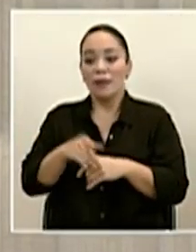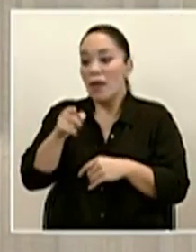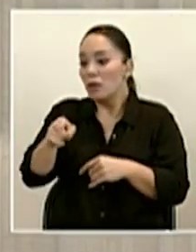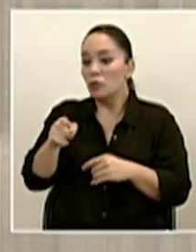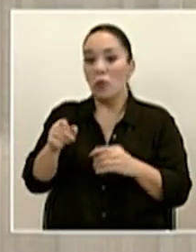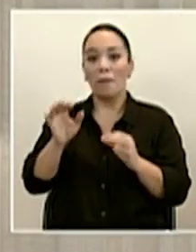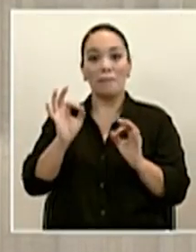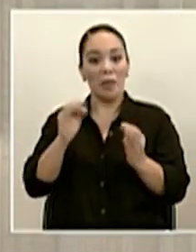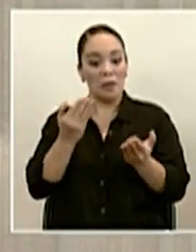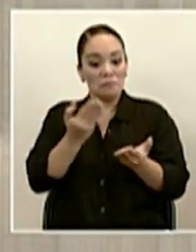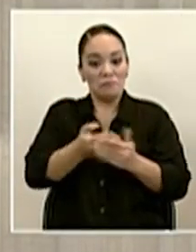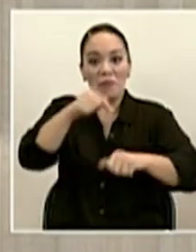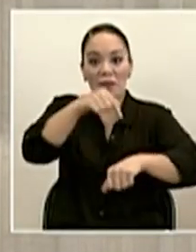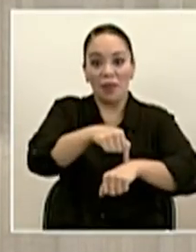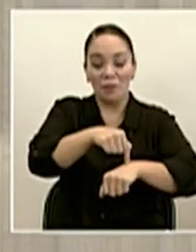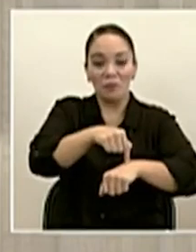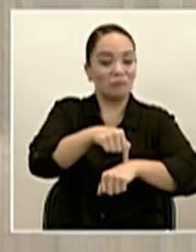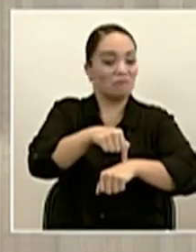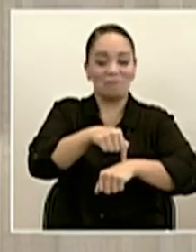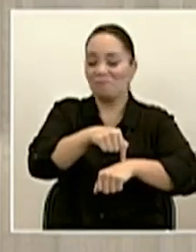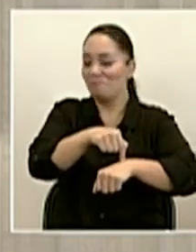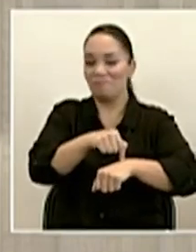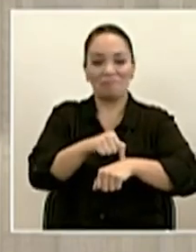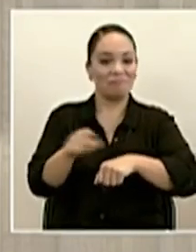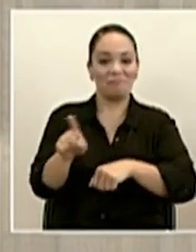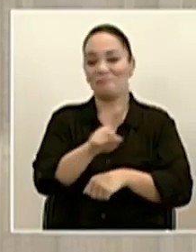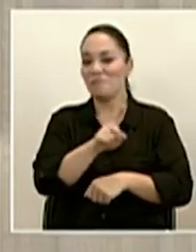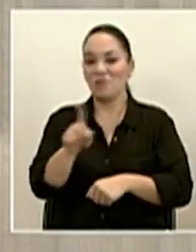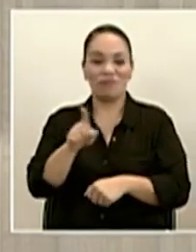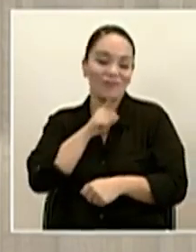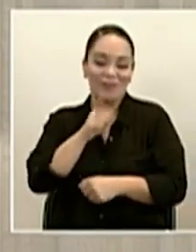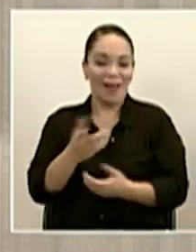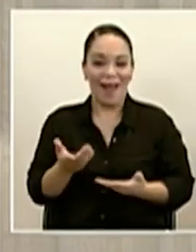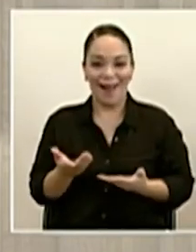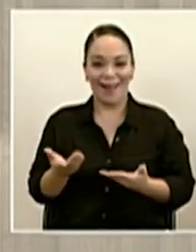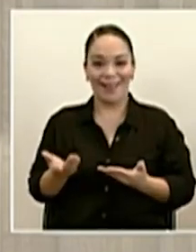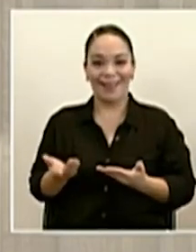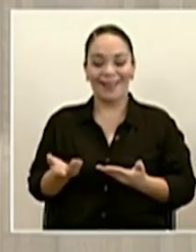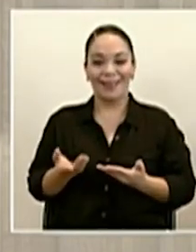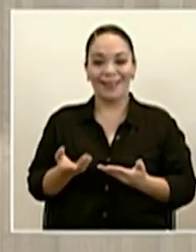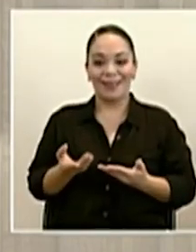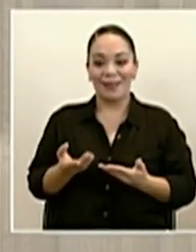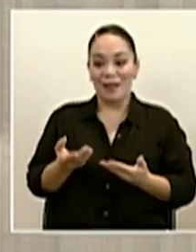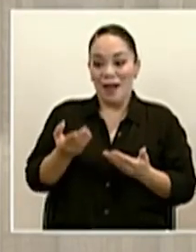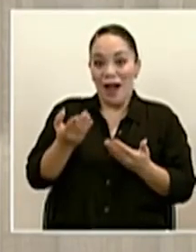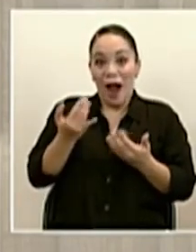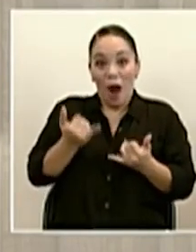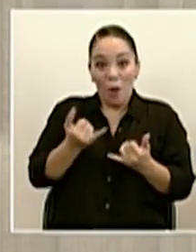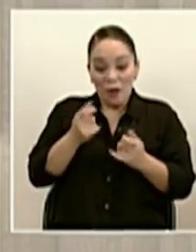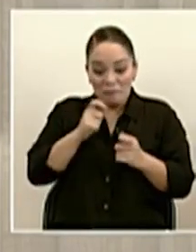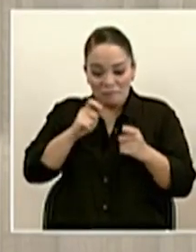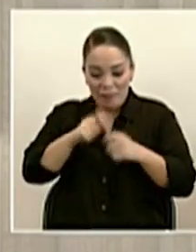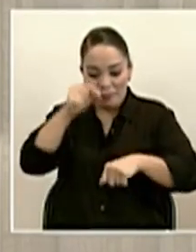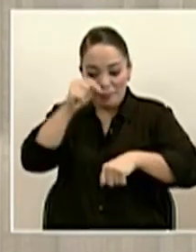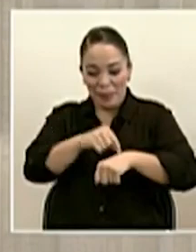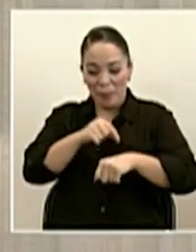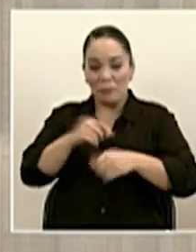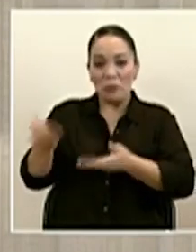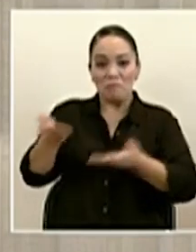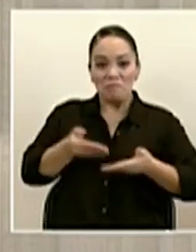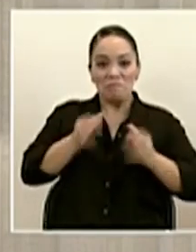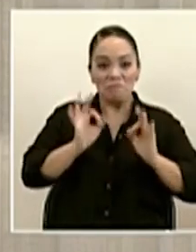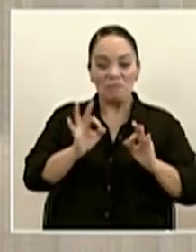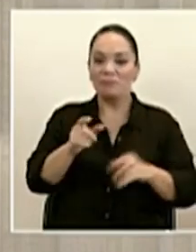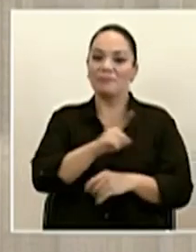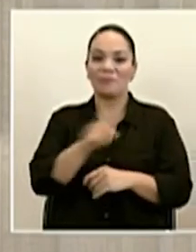justo a tiempo, realmente no está viviendo la vida real. El justo a tiempo en este momento no existe. Hay que estar